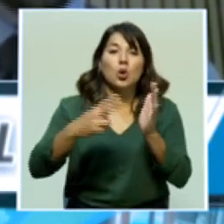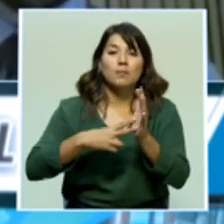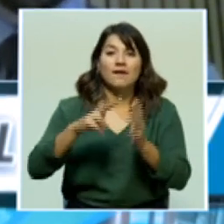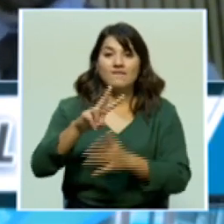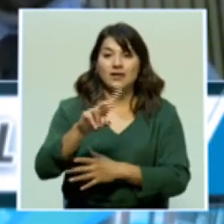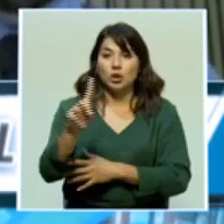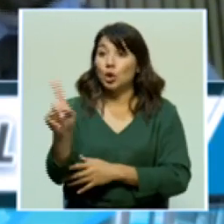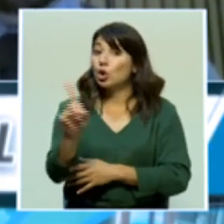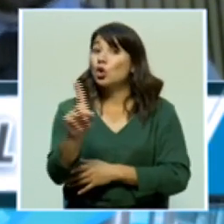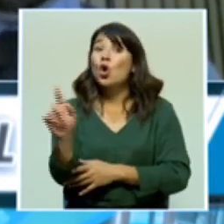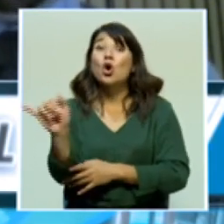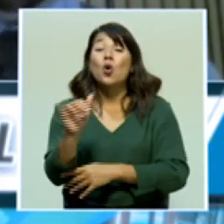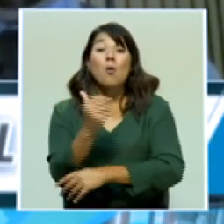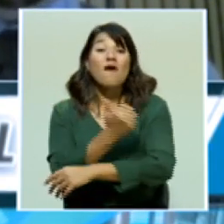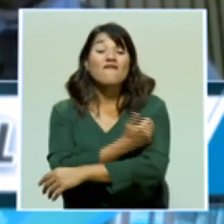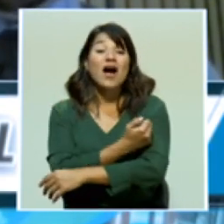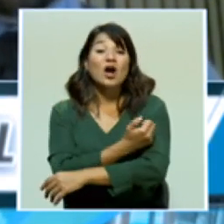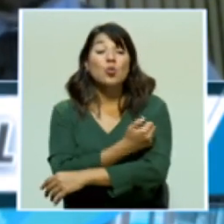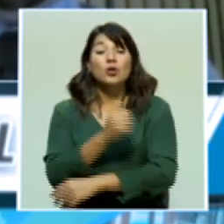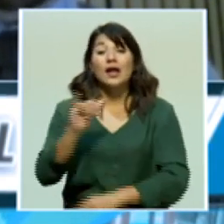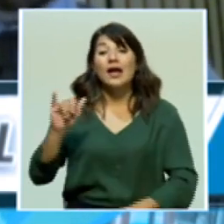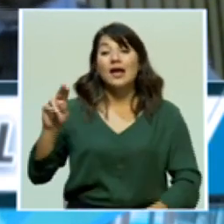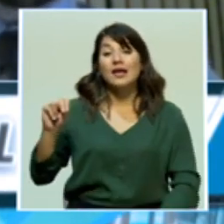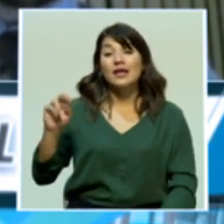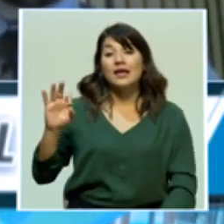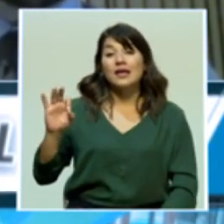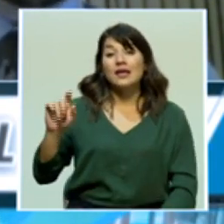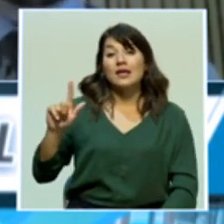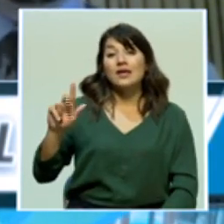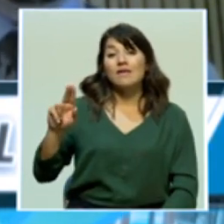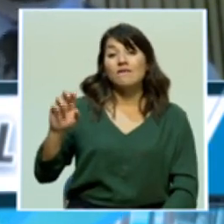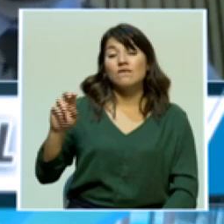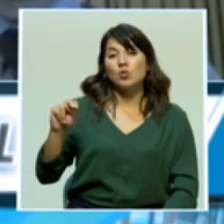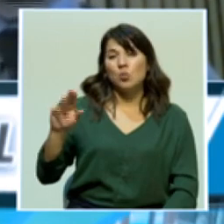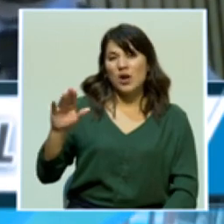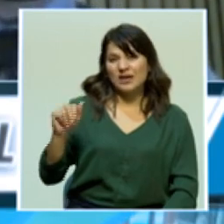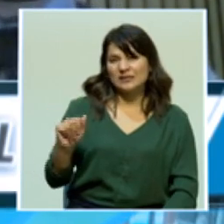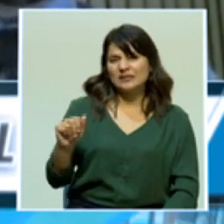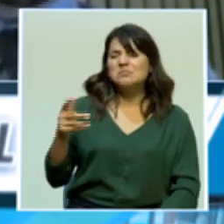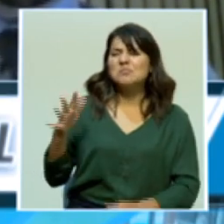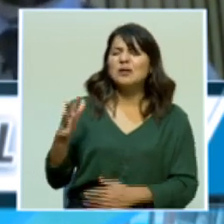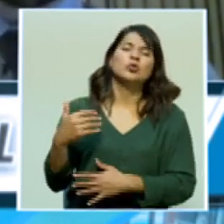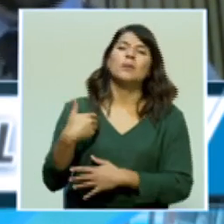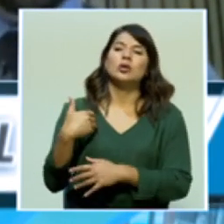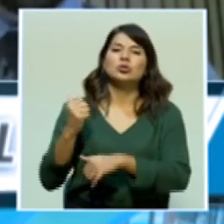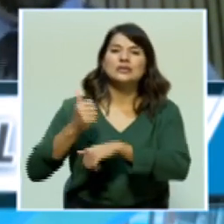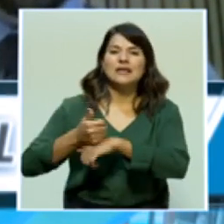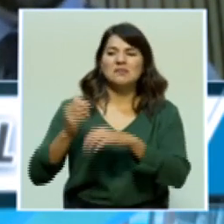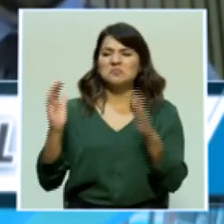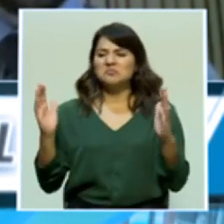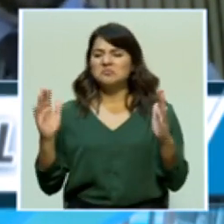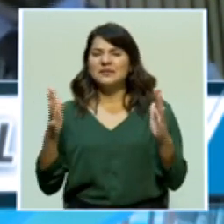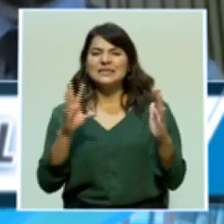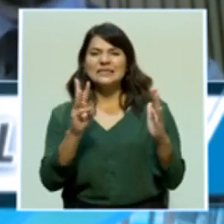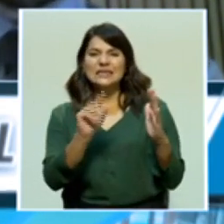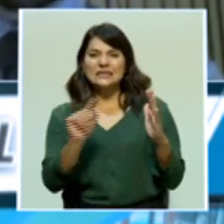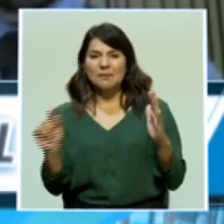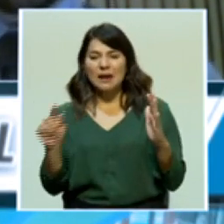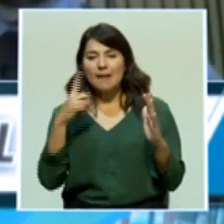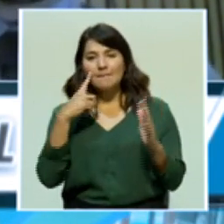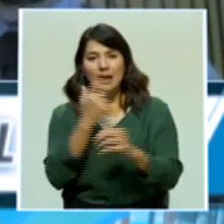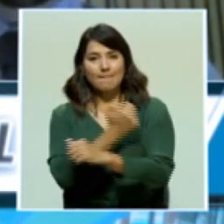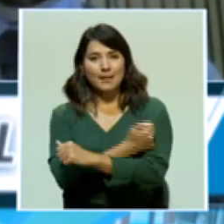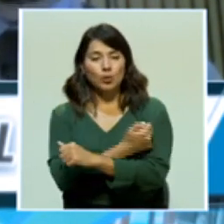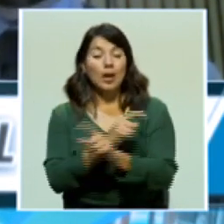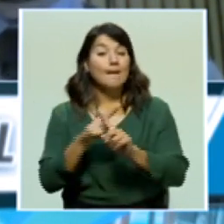influenza, por ejemplo, que por lo general, históricamente, lo que se han tenido son seis semanas para la aplicación de las vacunas. Entonces, en este